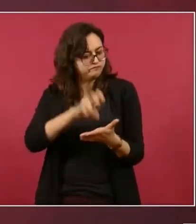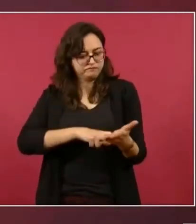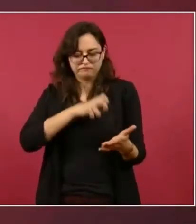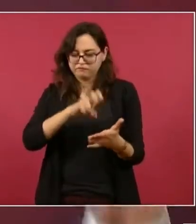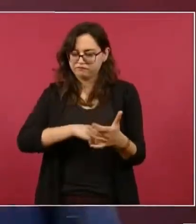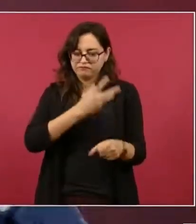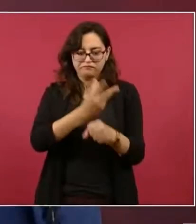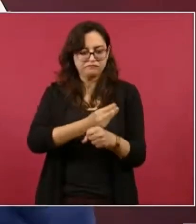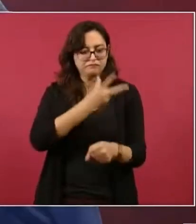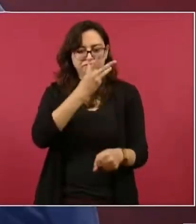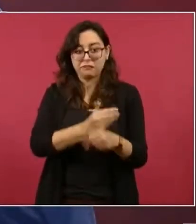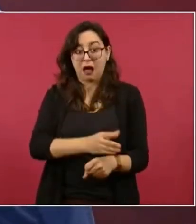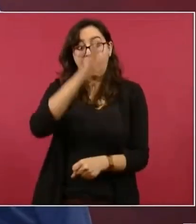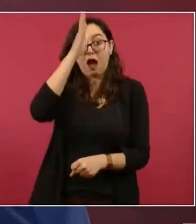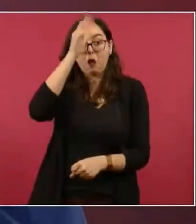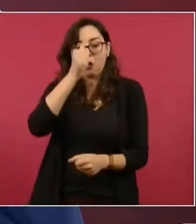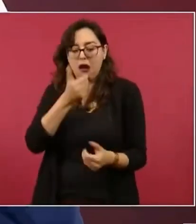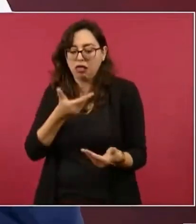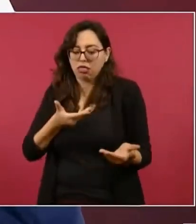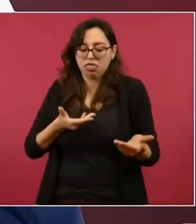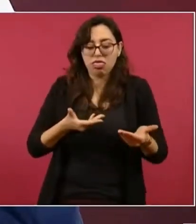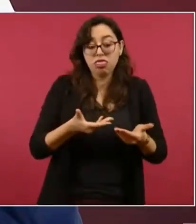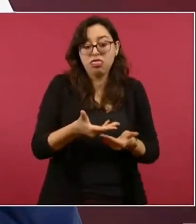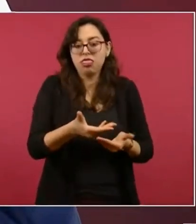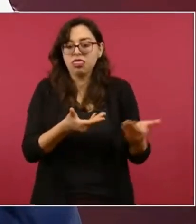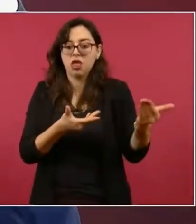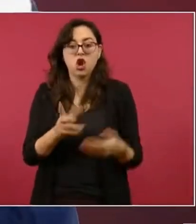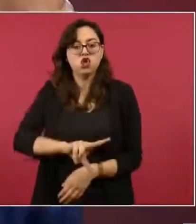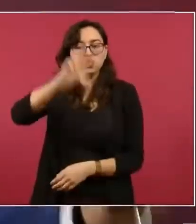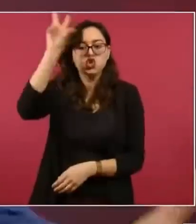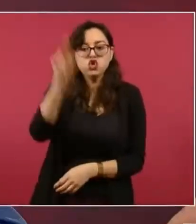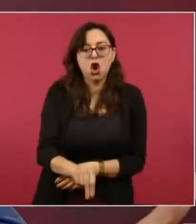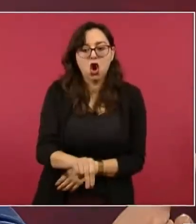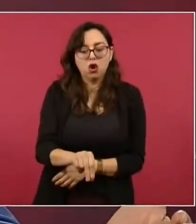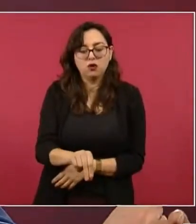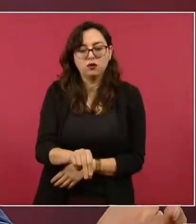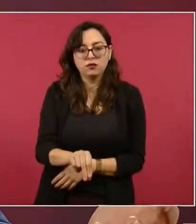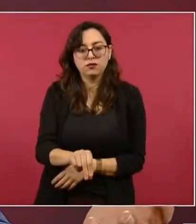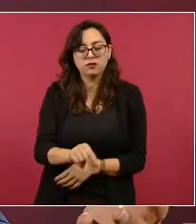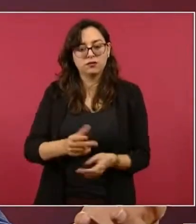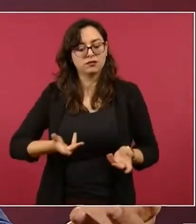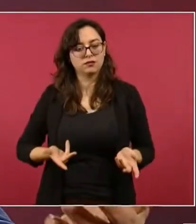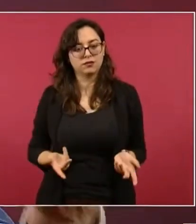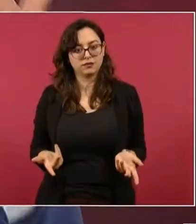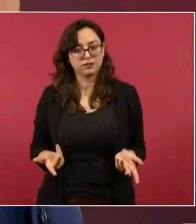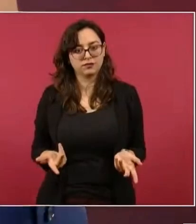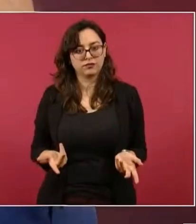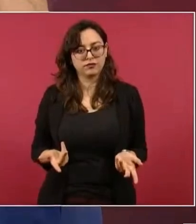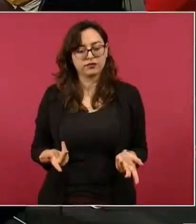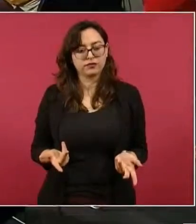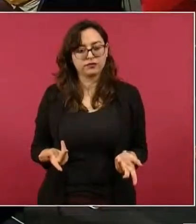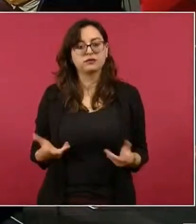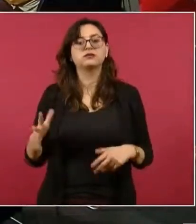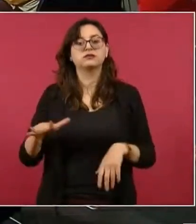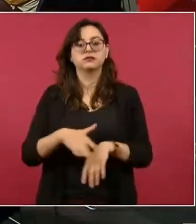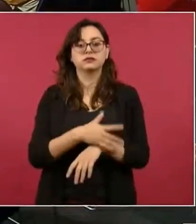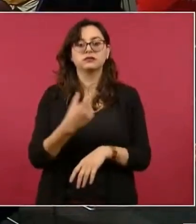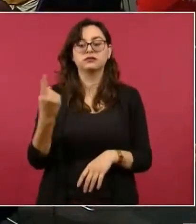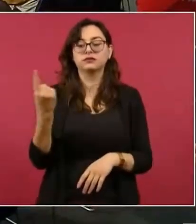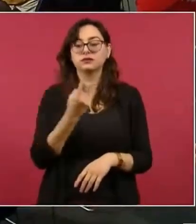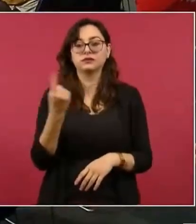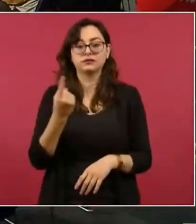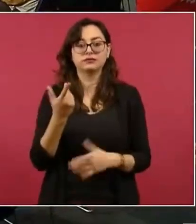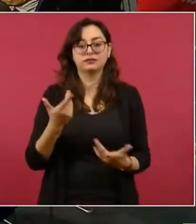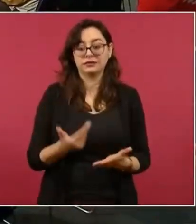porque ya habíamos entregado todo el litoral del